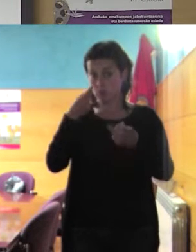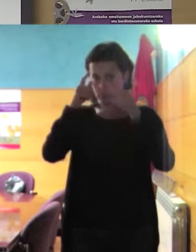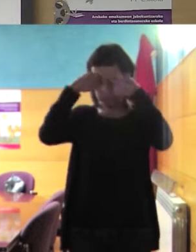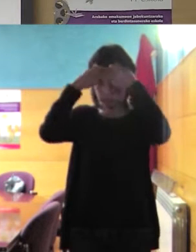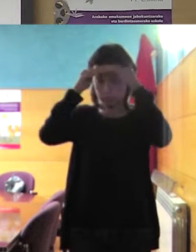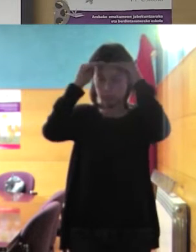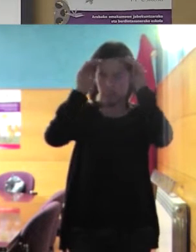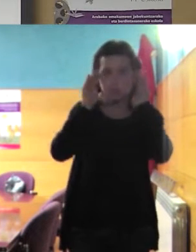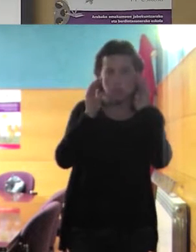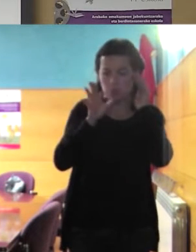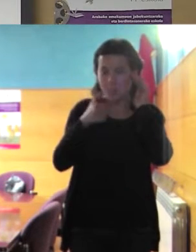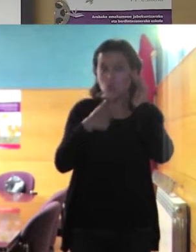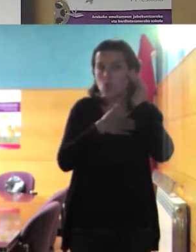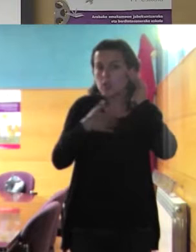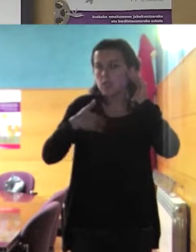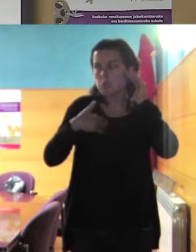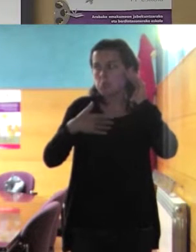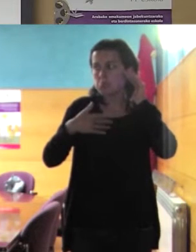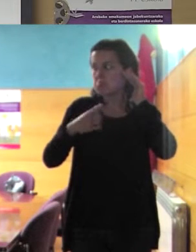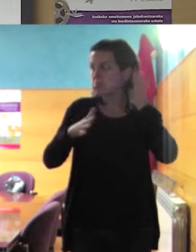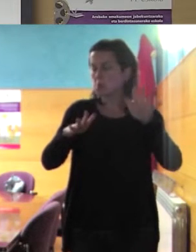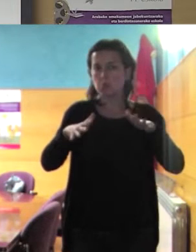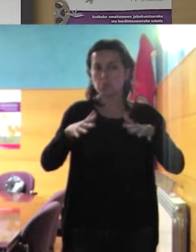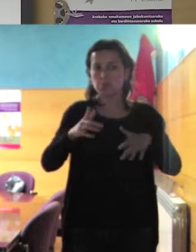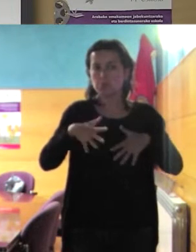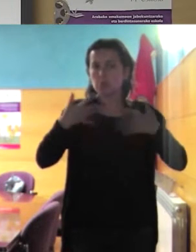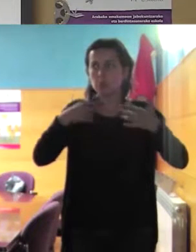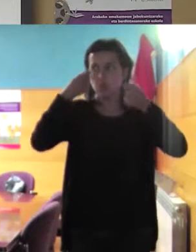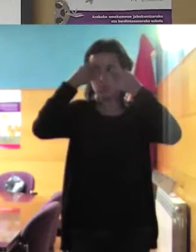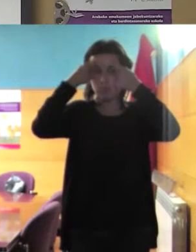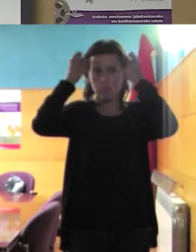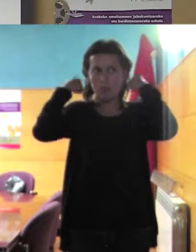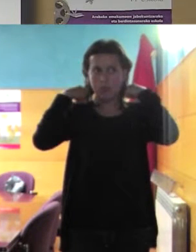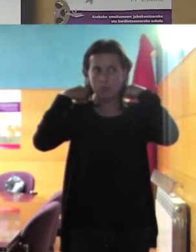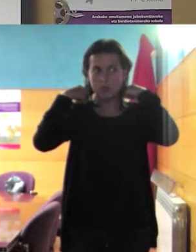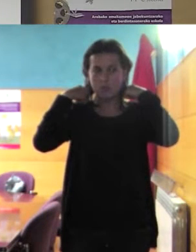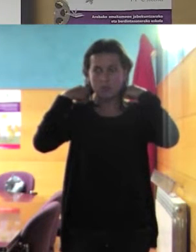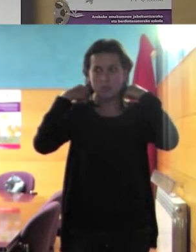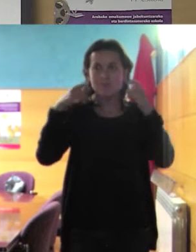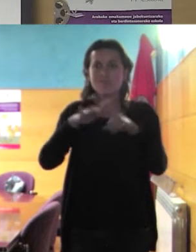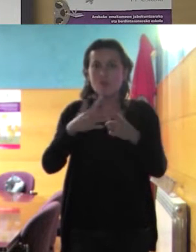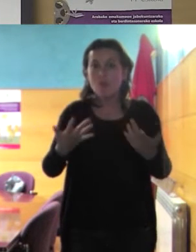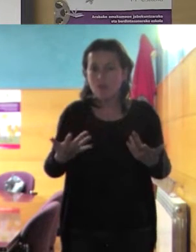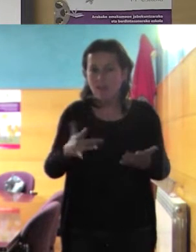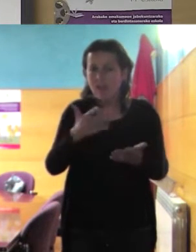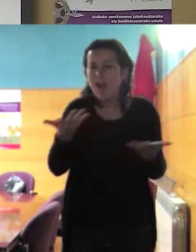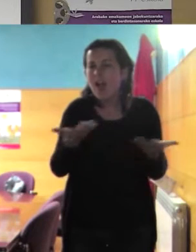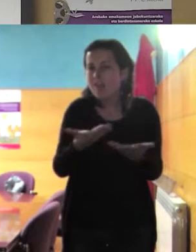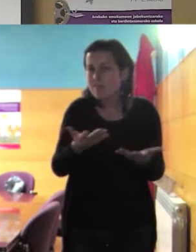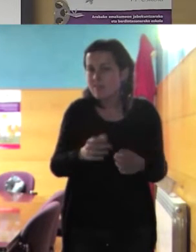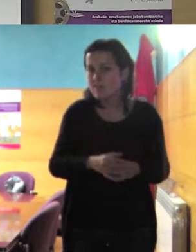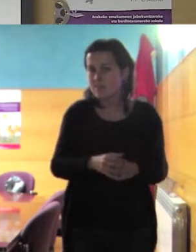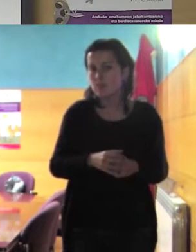me lo quito un día no lo llevo ¿va a pasar algo? pues si pasa algo es para